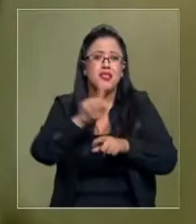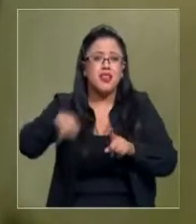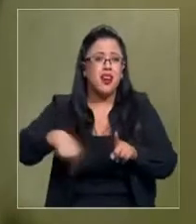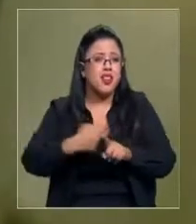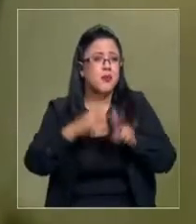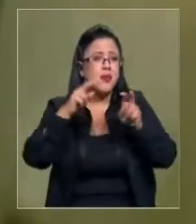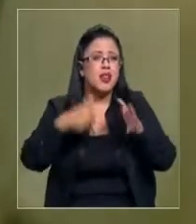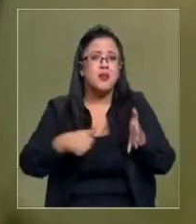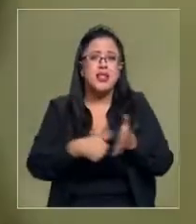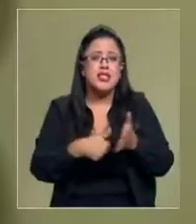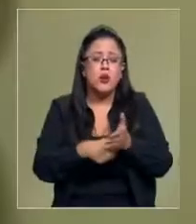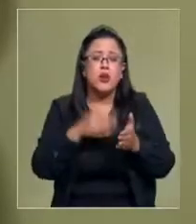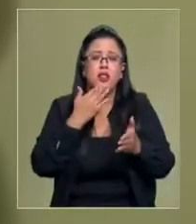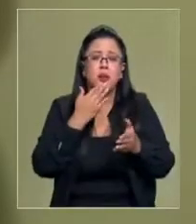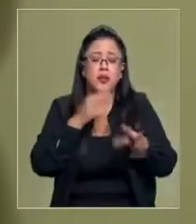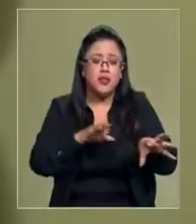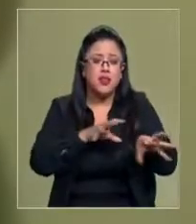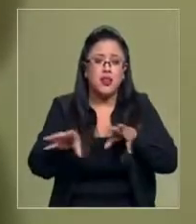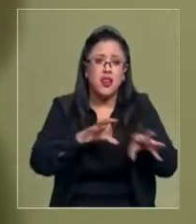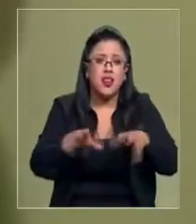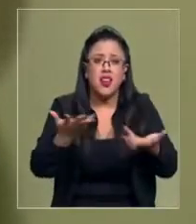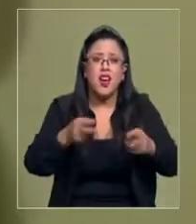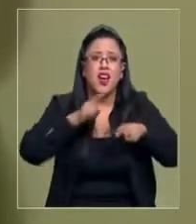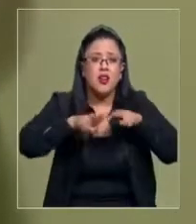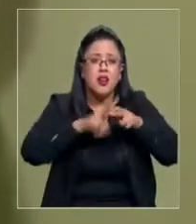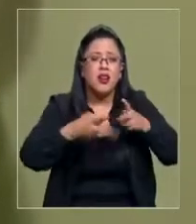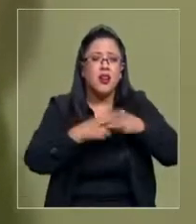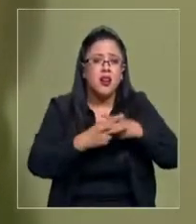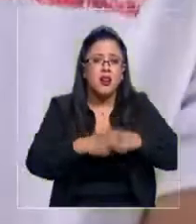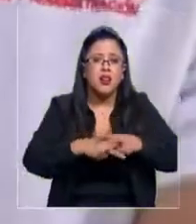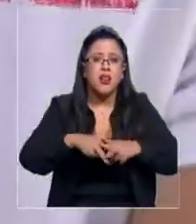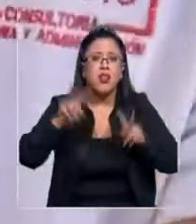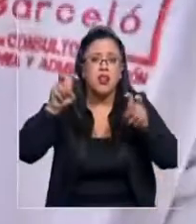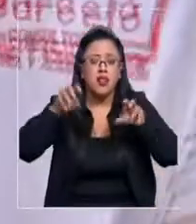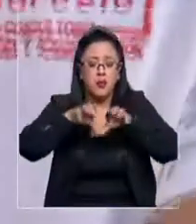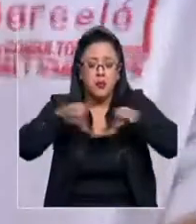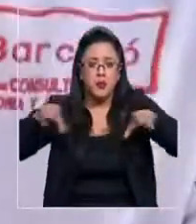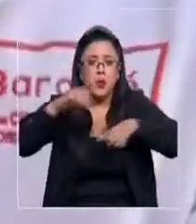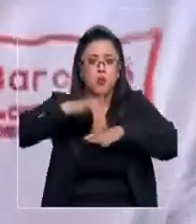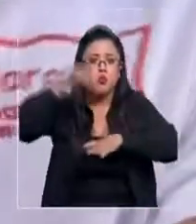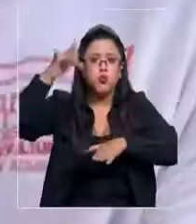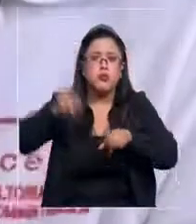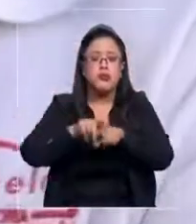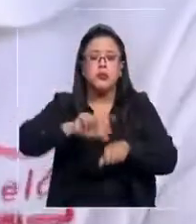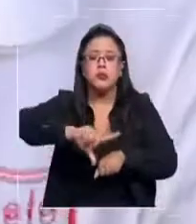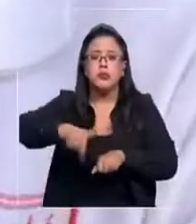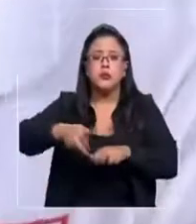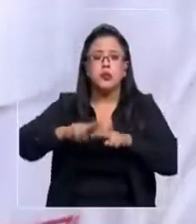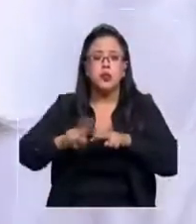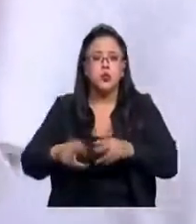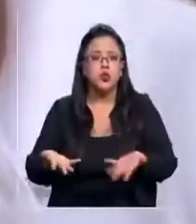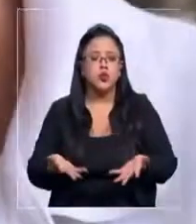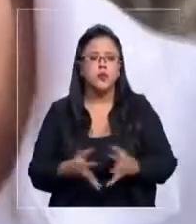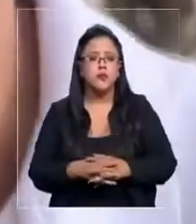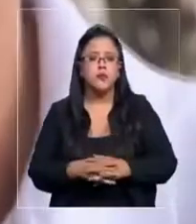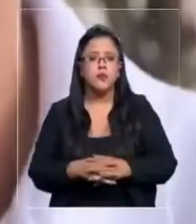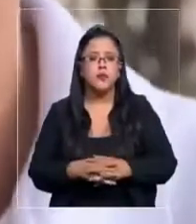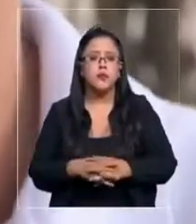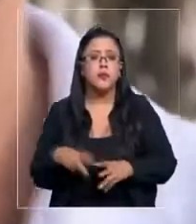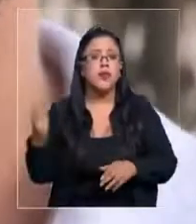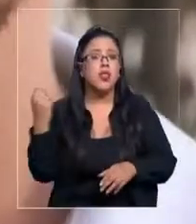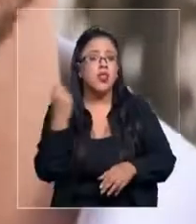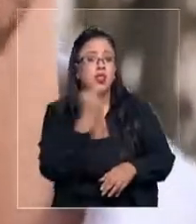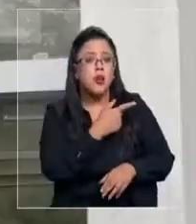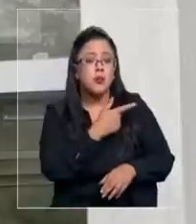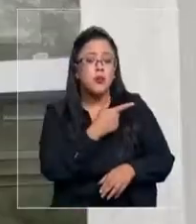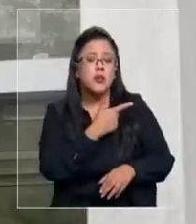seguros y la importación de material para reparar las calderas generaron la demora en solucionar ese problema. Sobre la demanda laboral